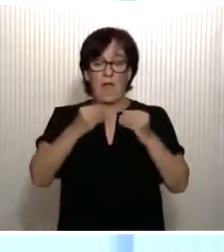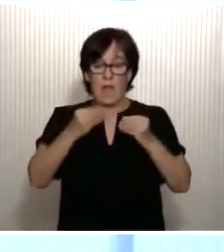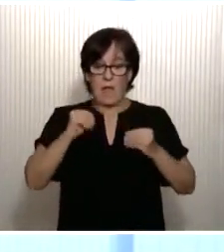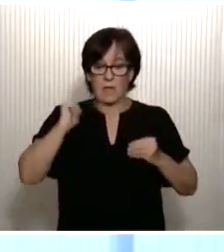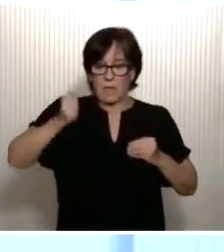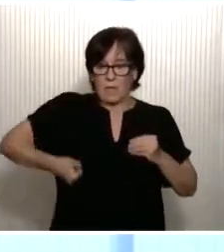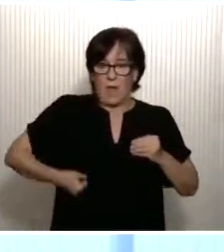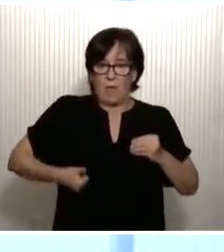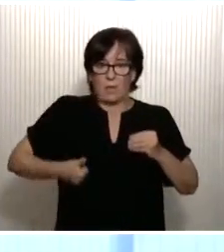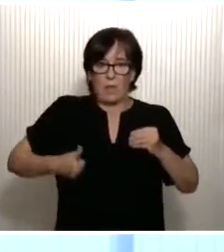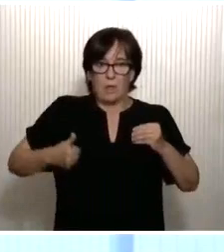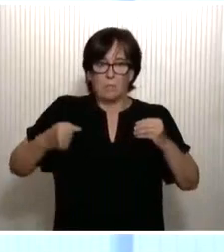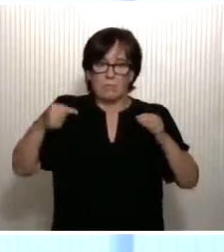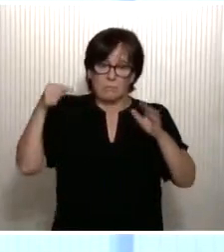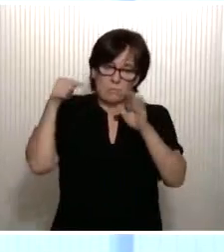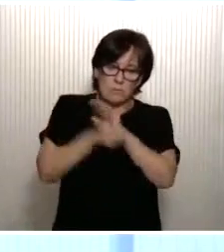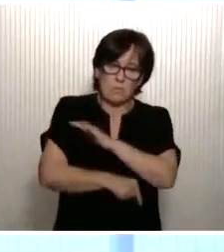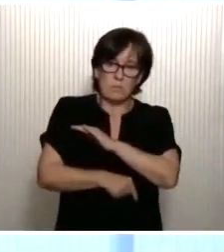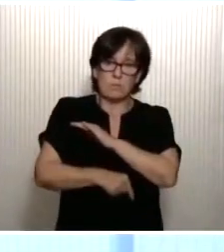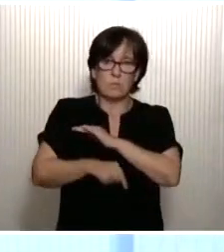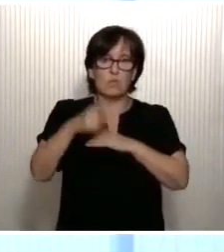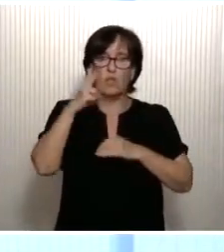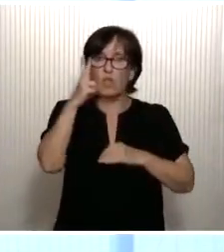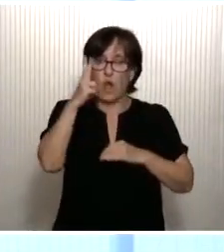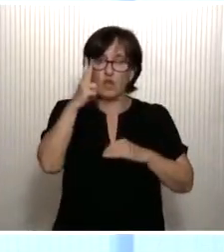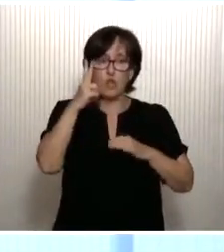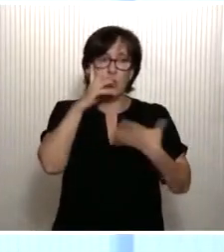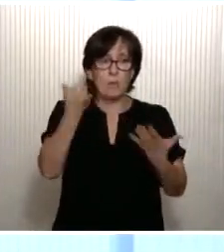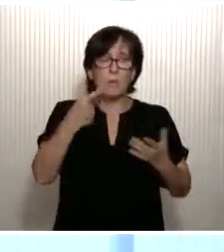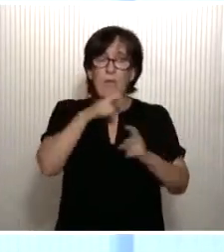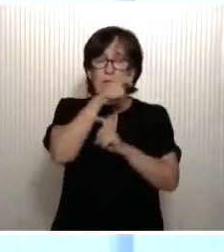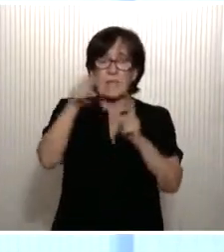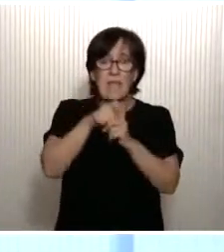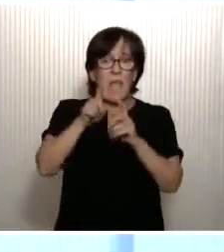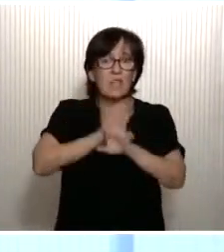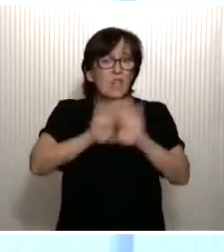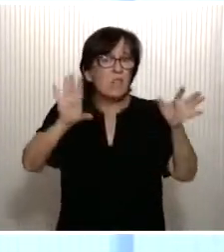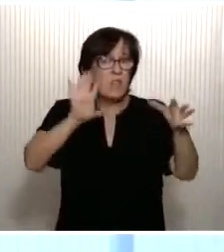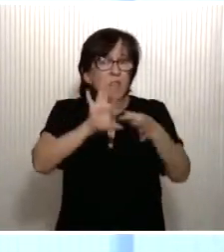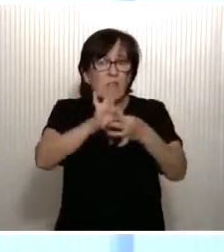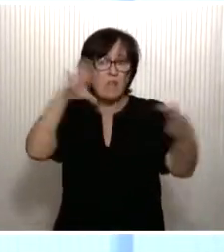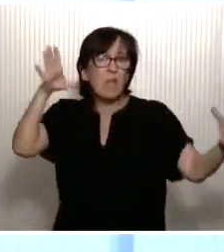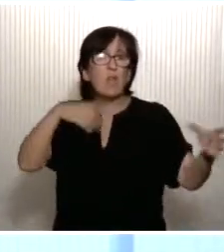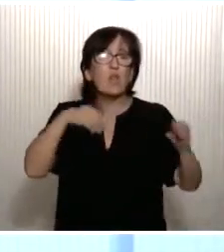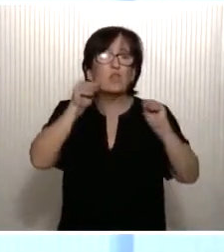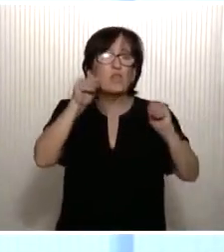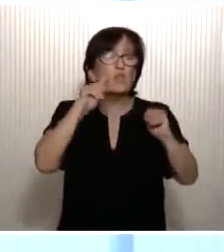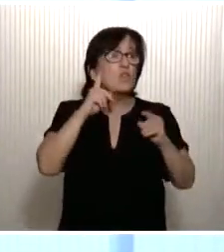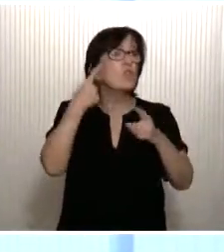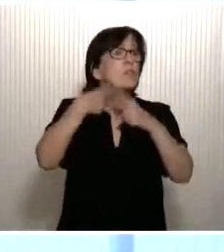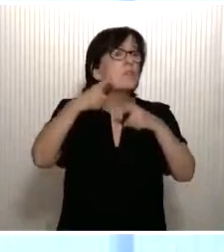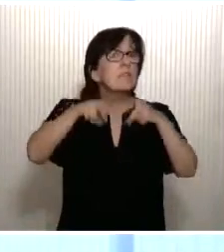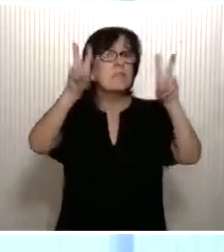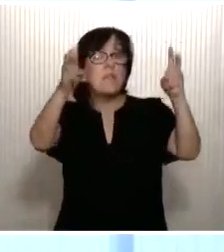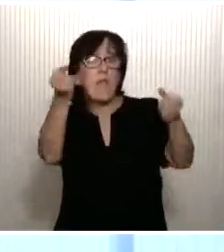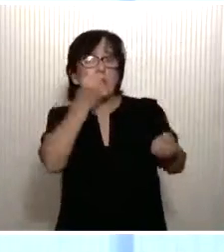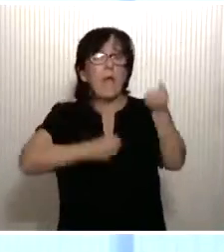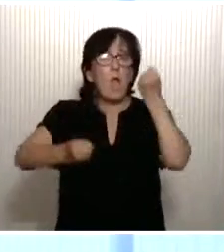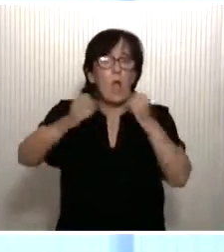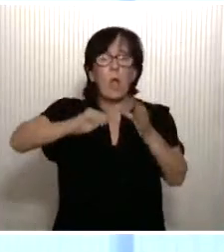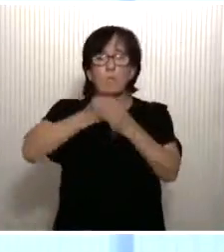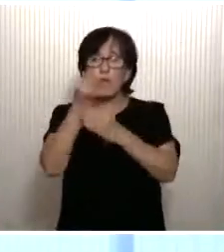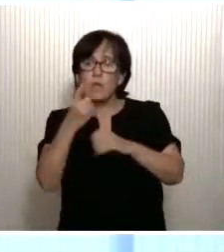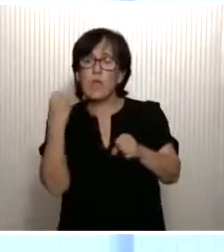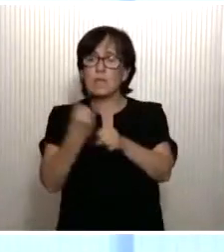dos dígitos este año por razones que nada tienen que ver con sus fundamentos económicos, con la productividad, con el